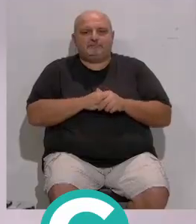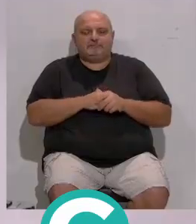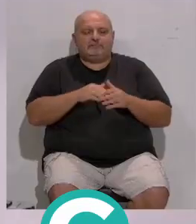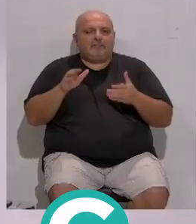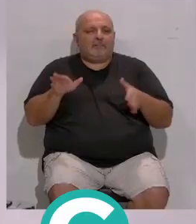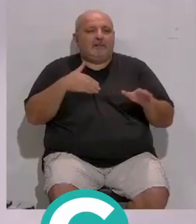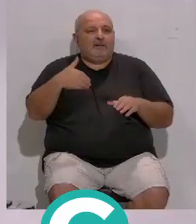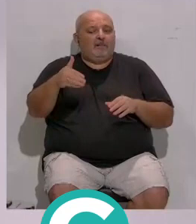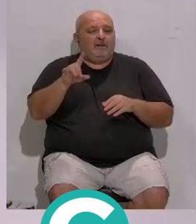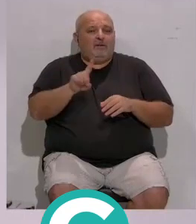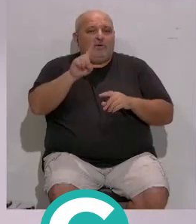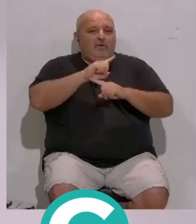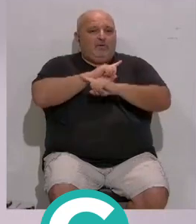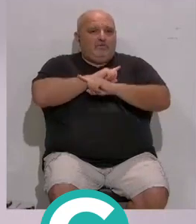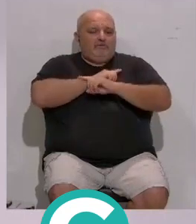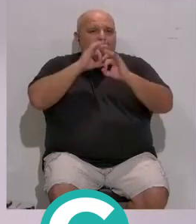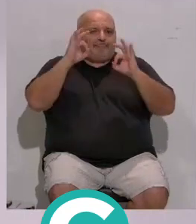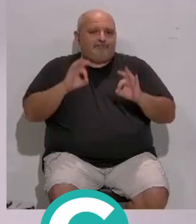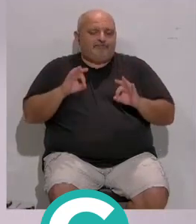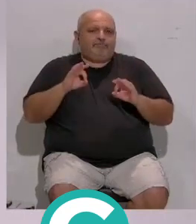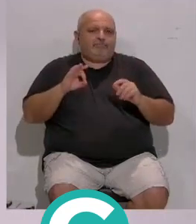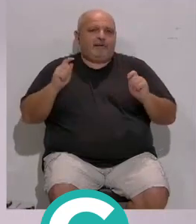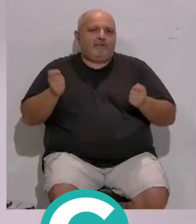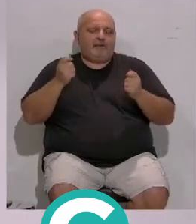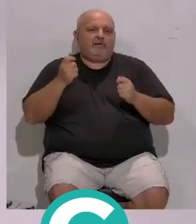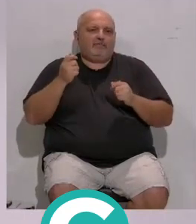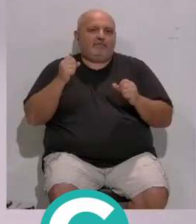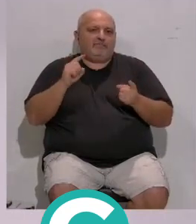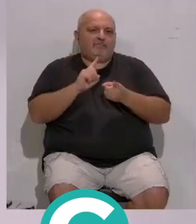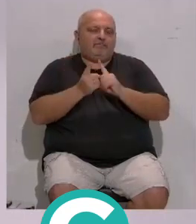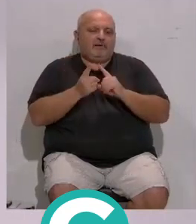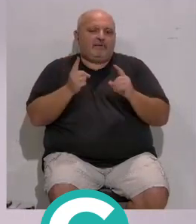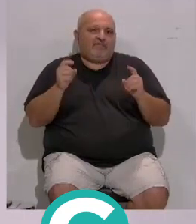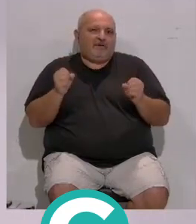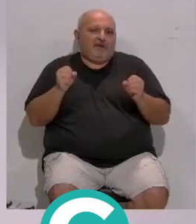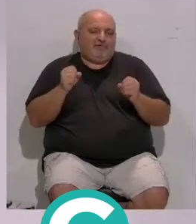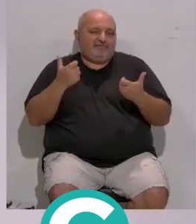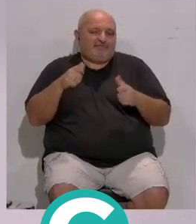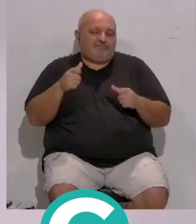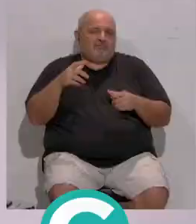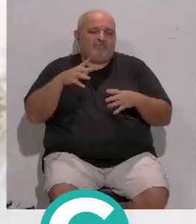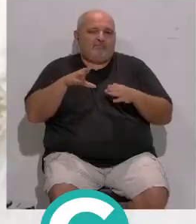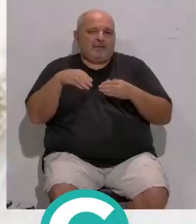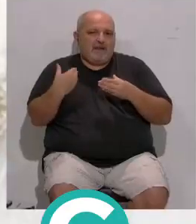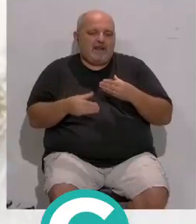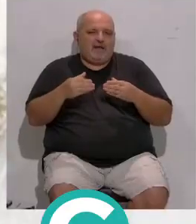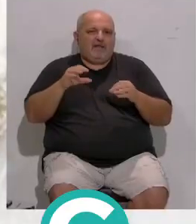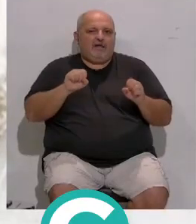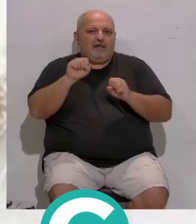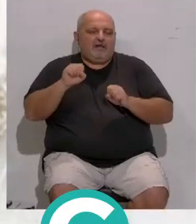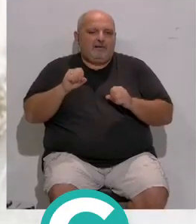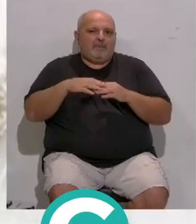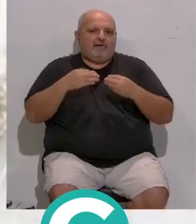Este próximo 1 de noviembre... ...comienza la campaña de frío... ...por parte del ayuntamiento... ...que dotará de material, de protección y